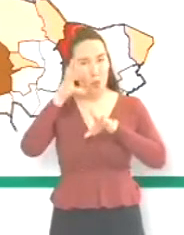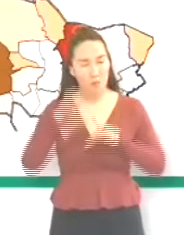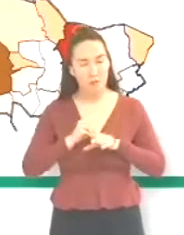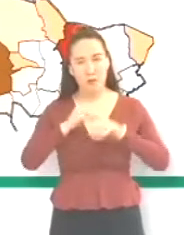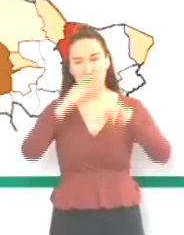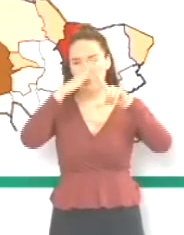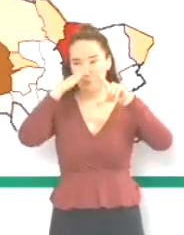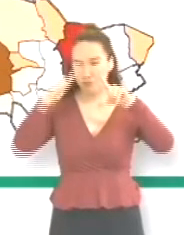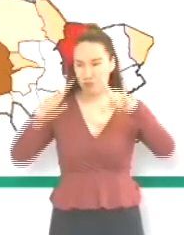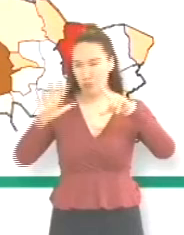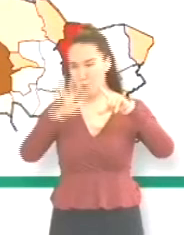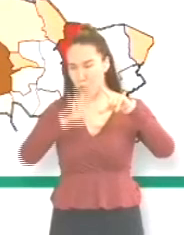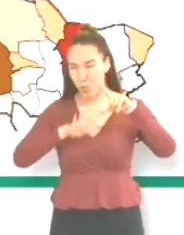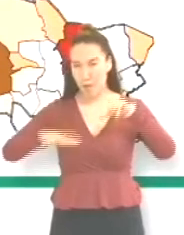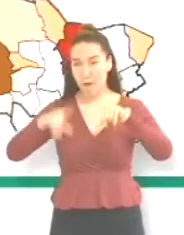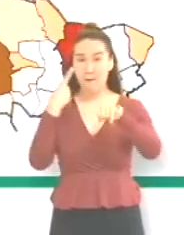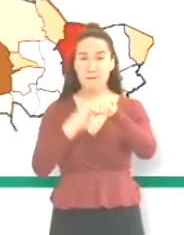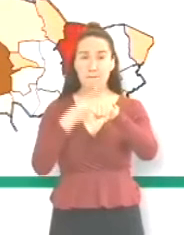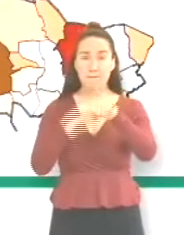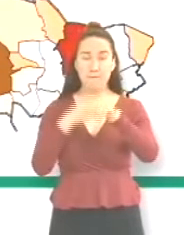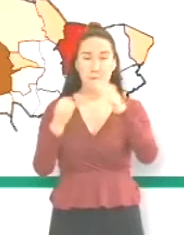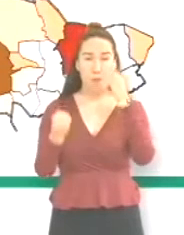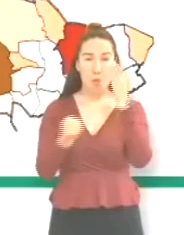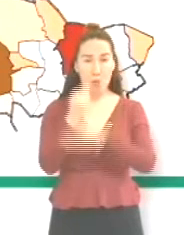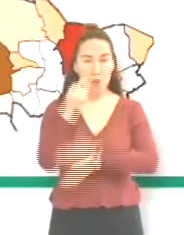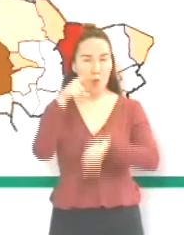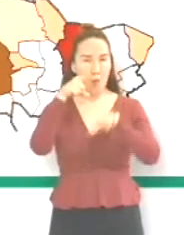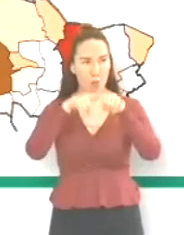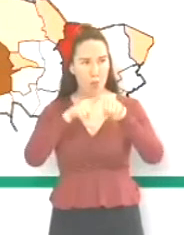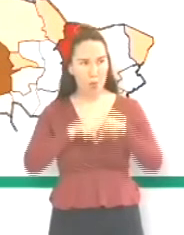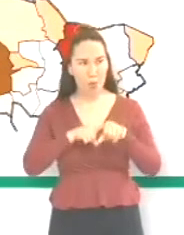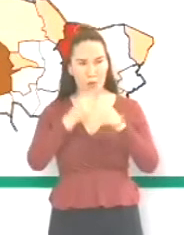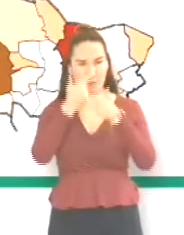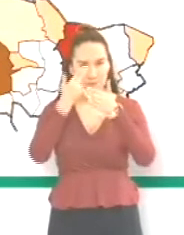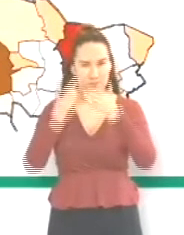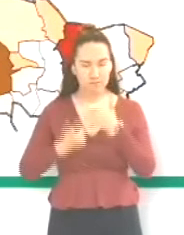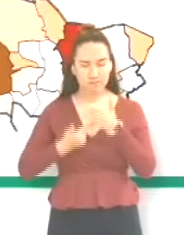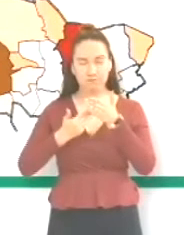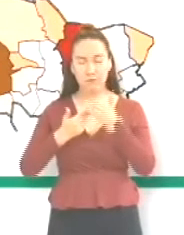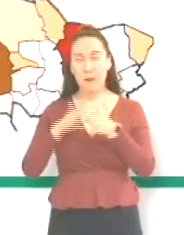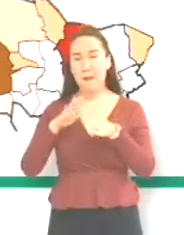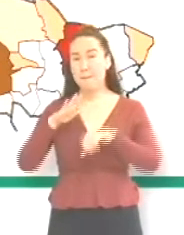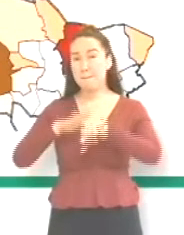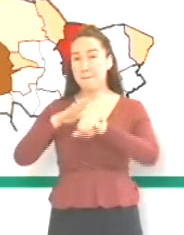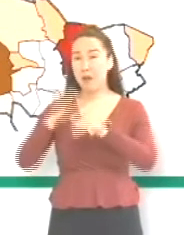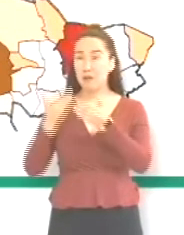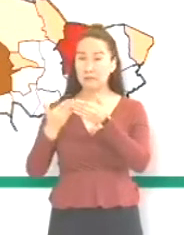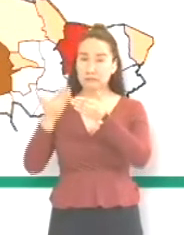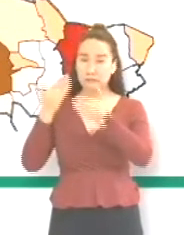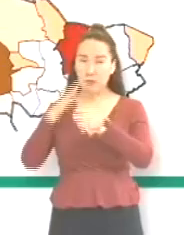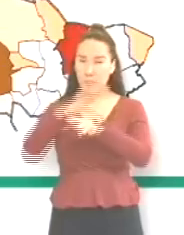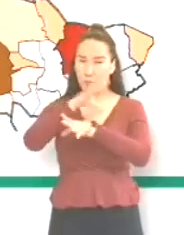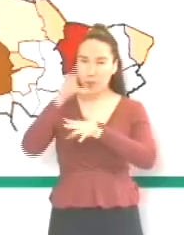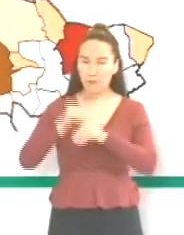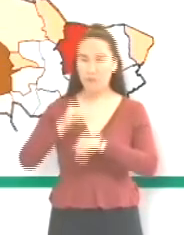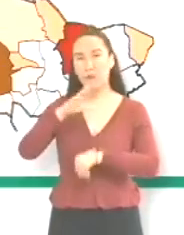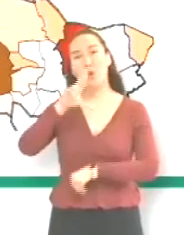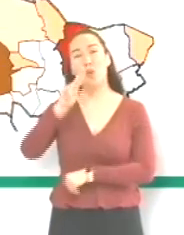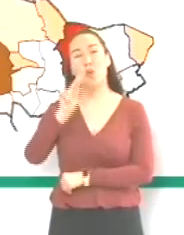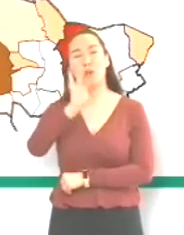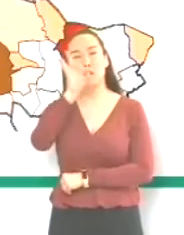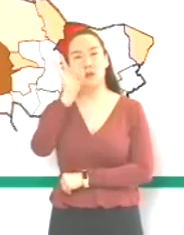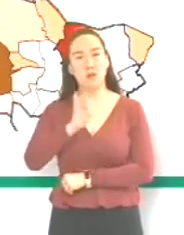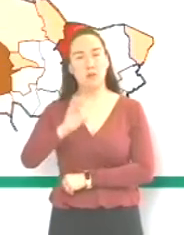regiones del estado tienen municipios con casos nuevos, y si sumamos de los días anteriores, pues vamos a notar que más del ochenta por ciento de los